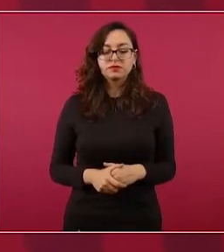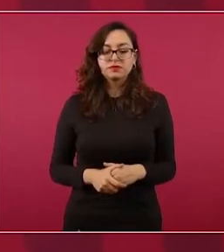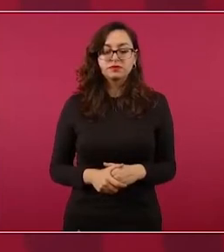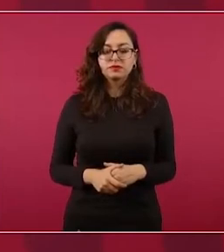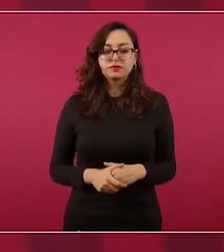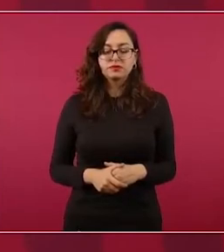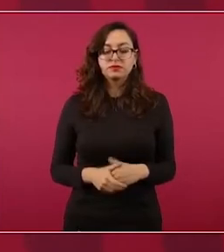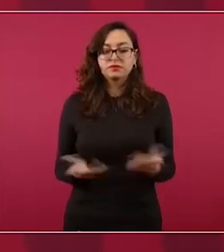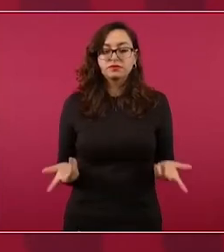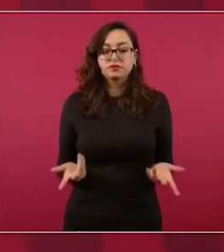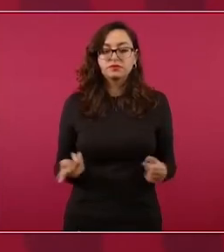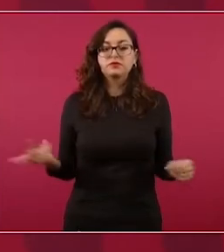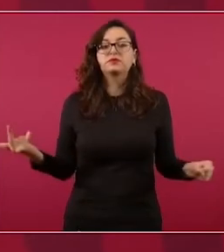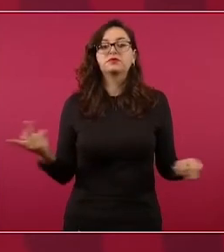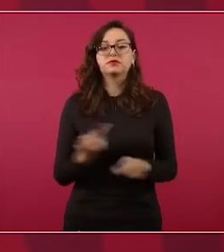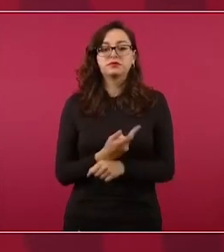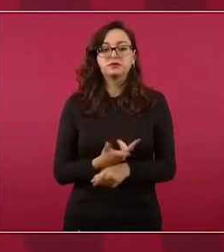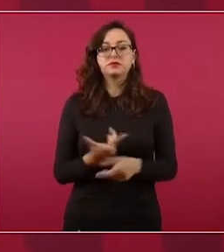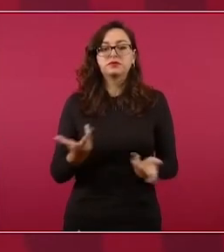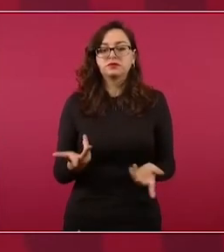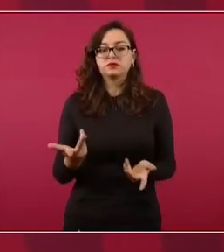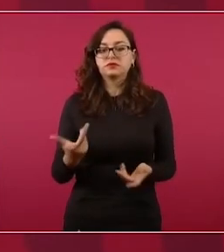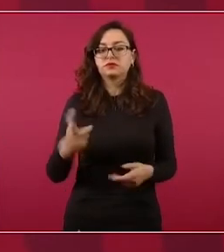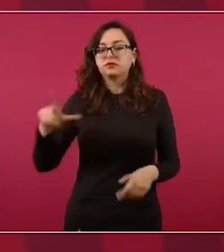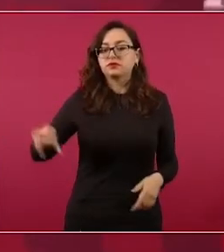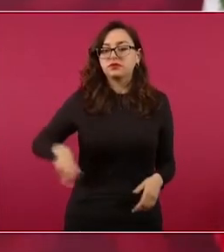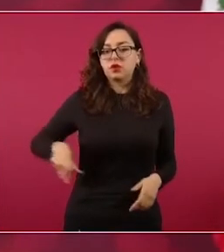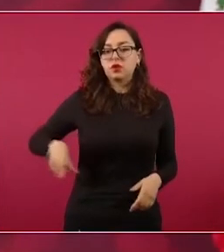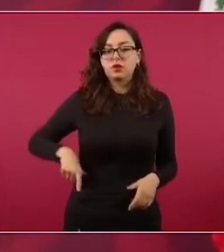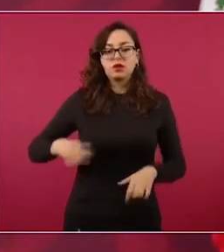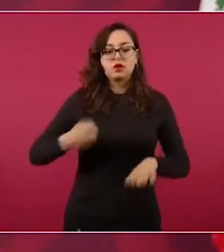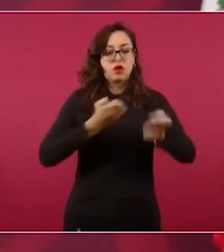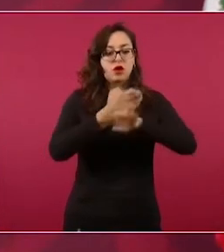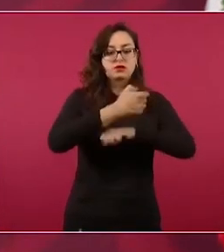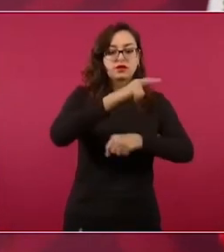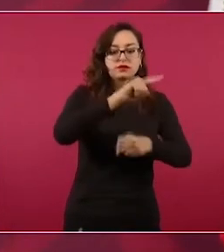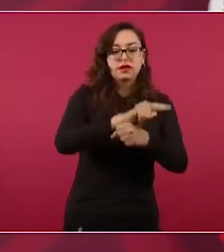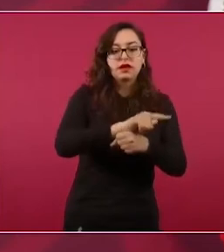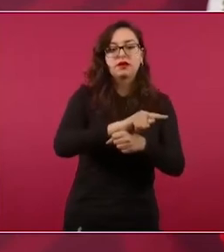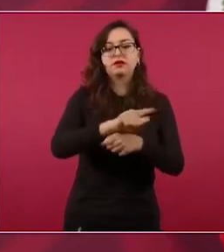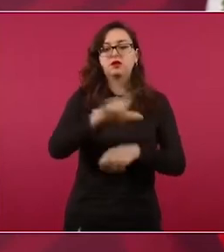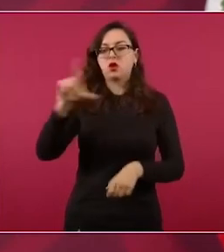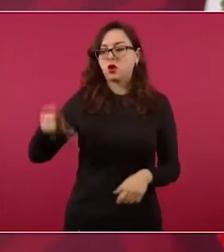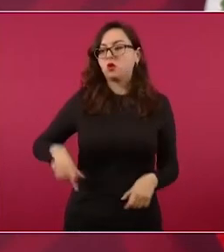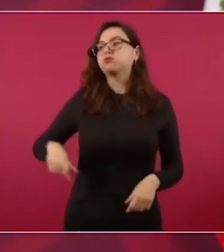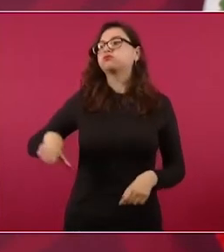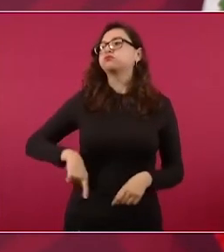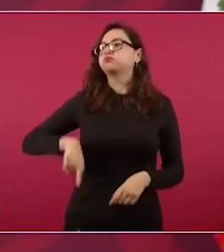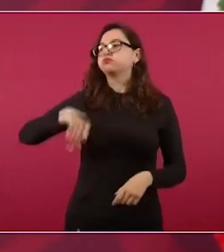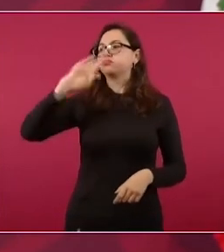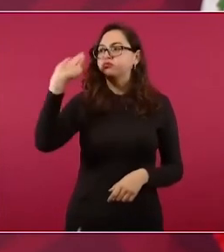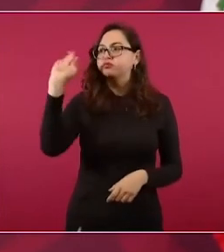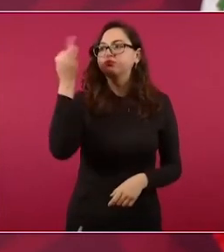gobiernos estatales, desde luego el gobierno federal,